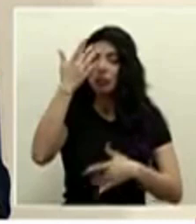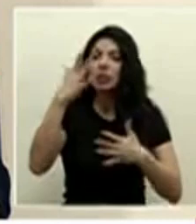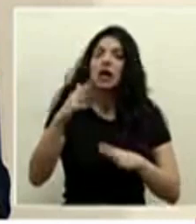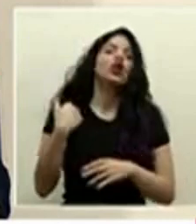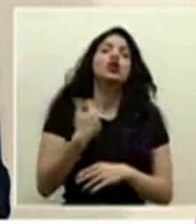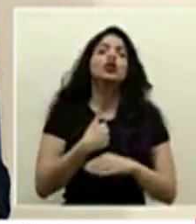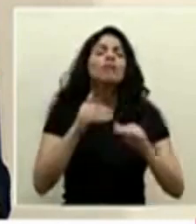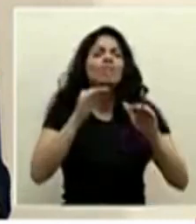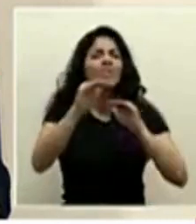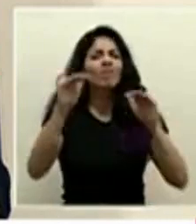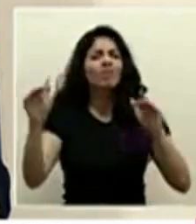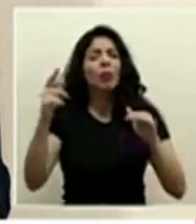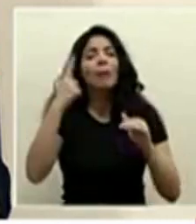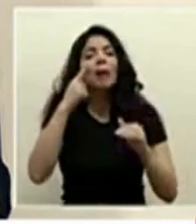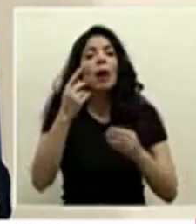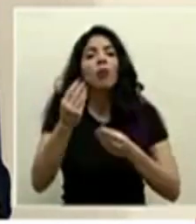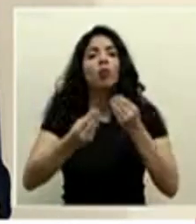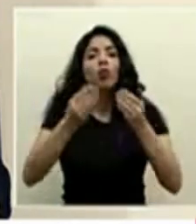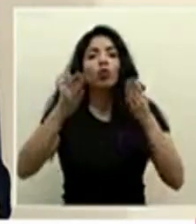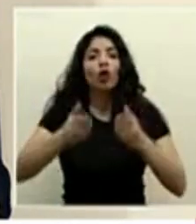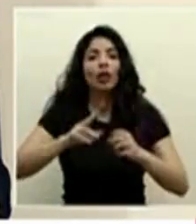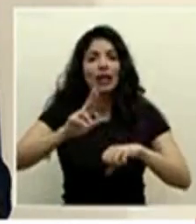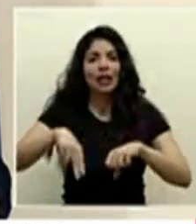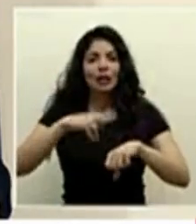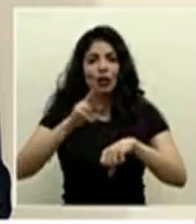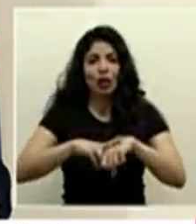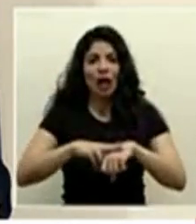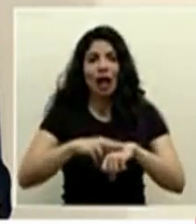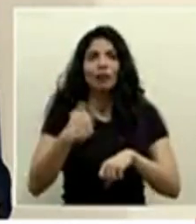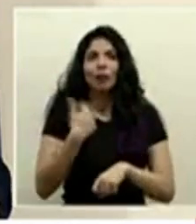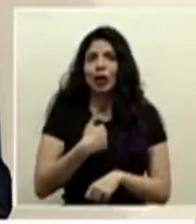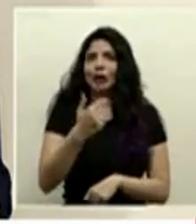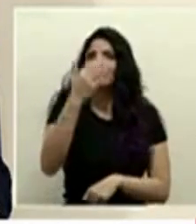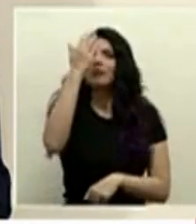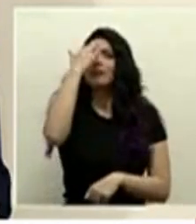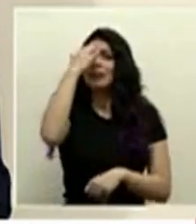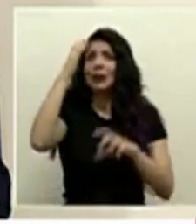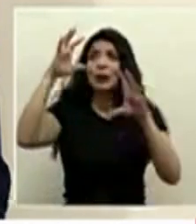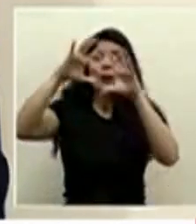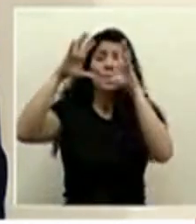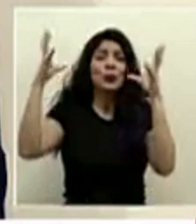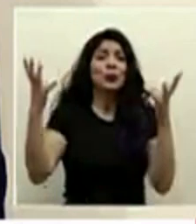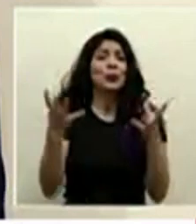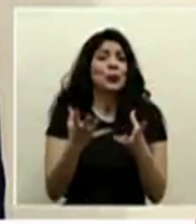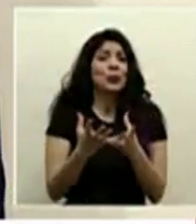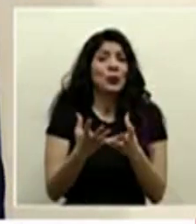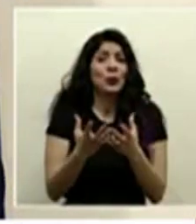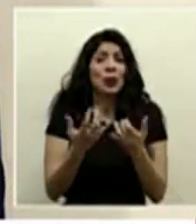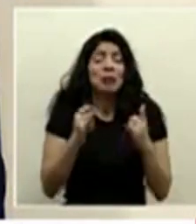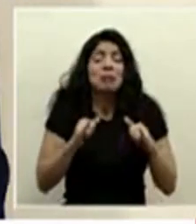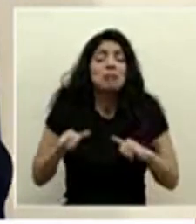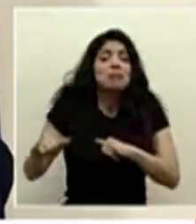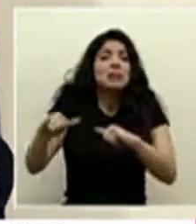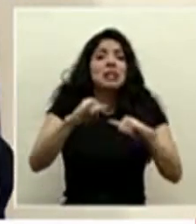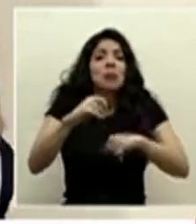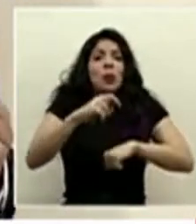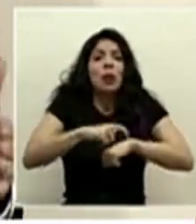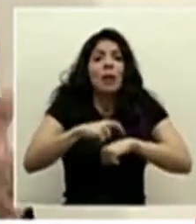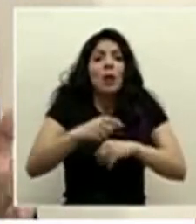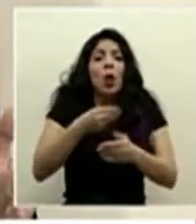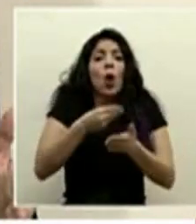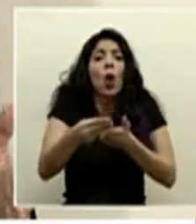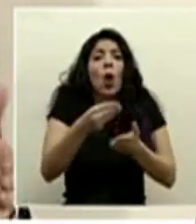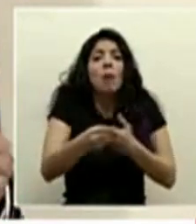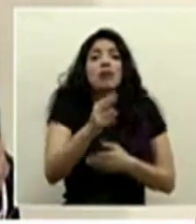un llamado a la producción nacional sabiendo que el mundo entero estaba sincronizado comprando